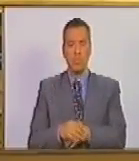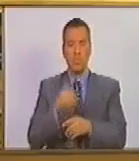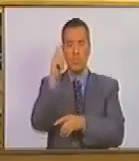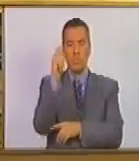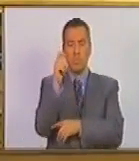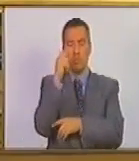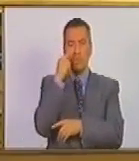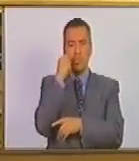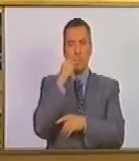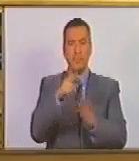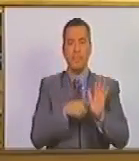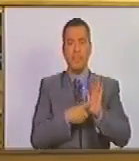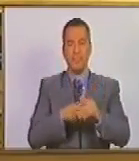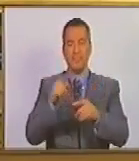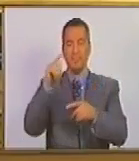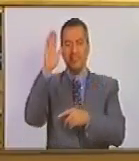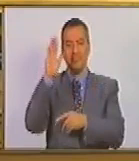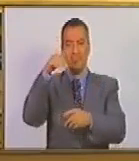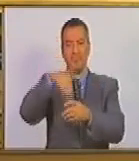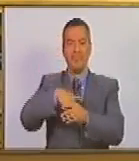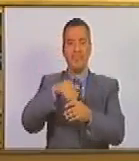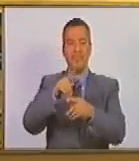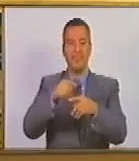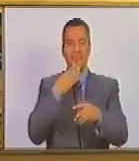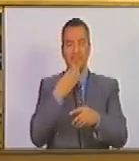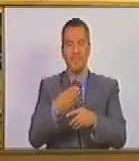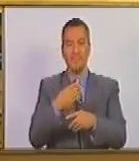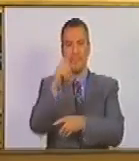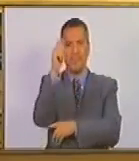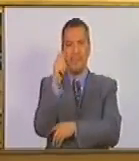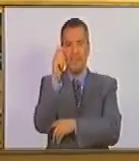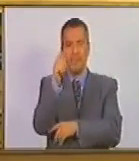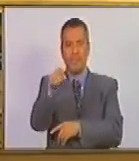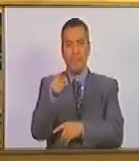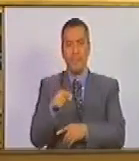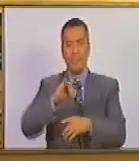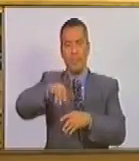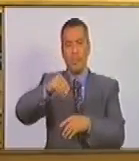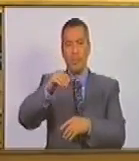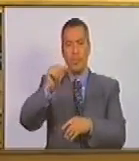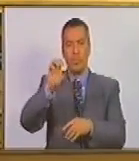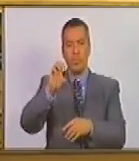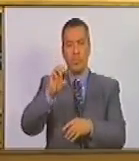las diputadas y diputados que estén a favor del diferimiento solicitado por el diputado José Gregorio